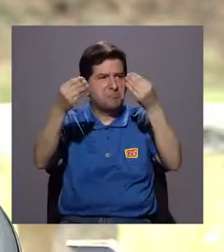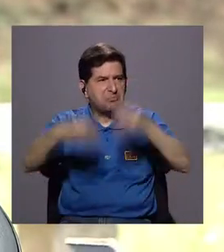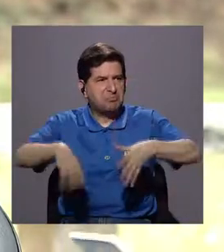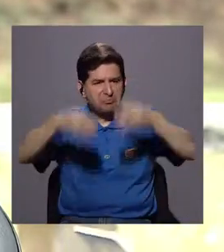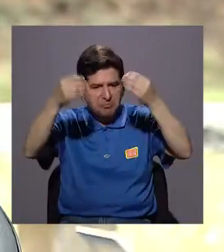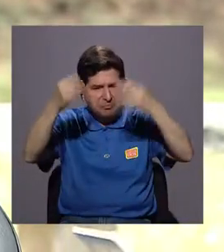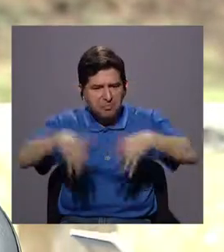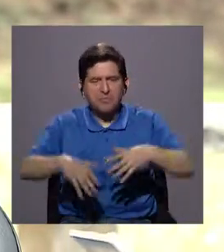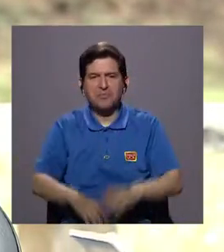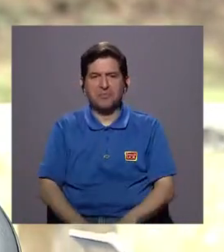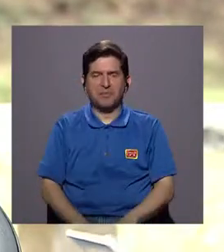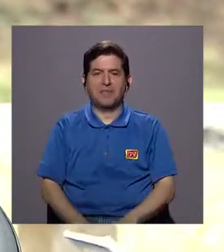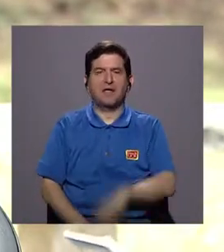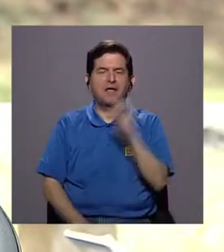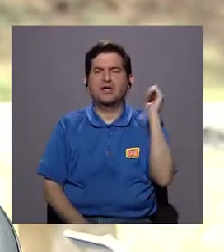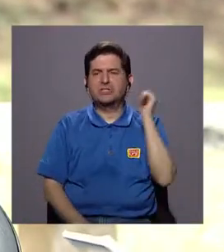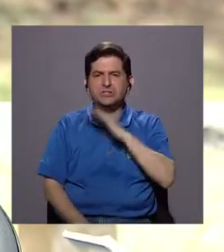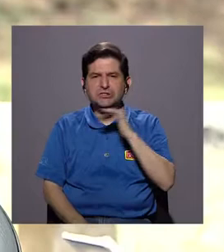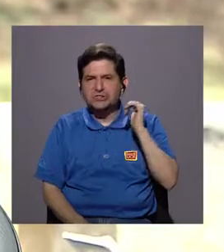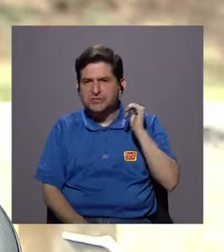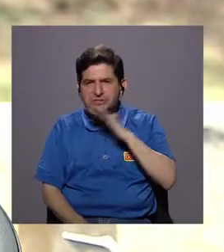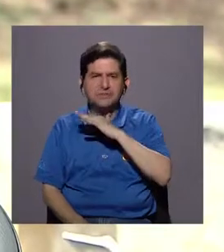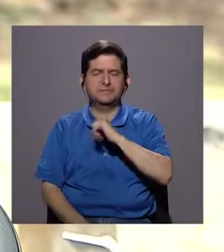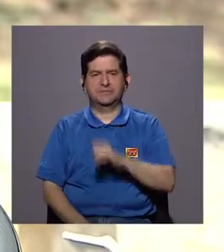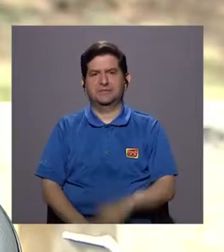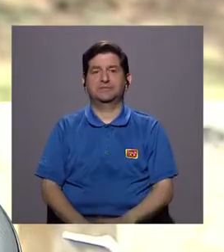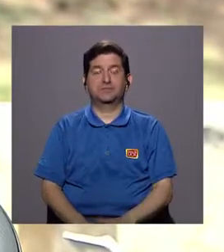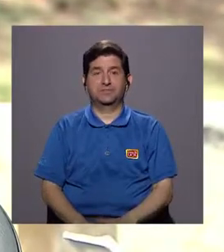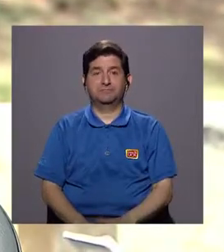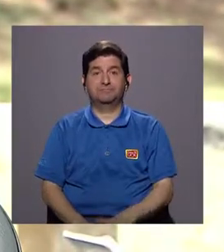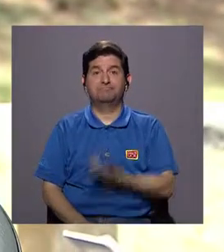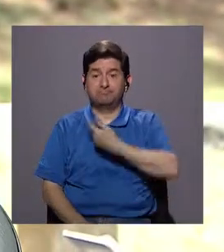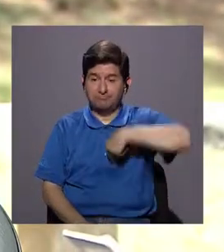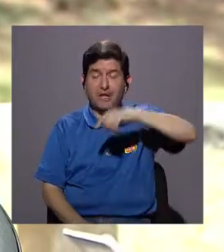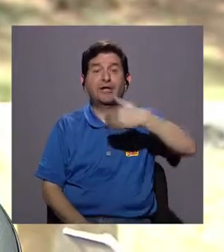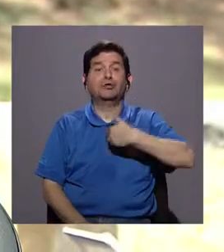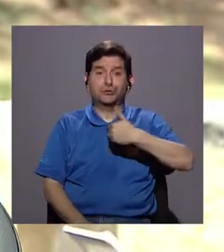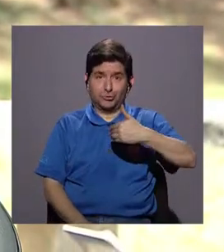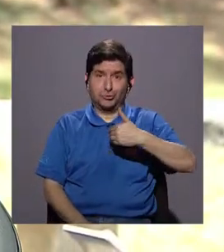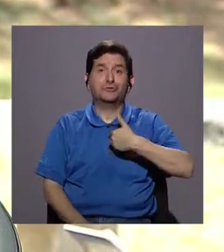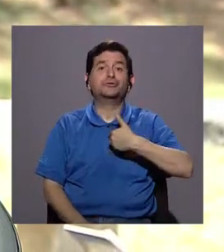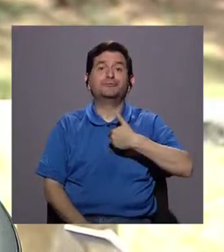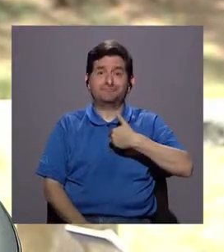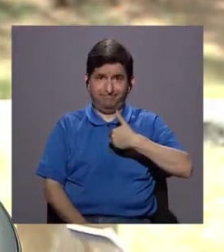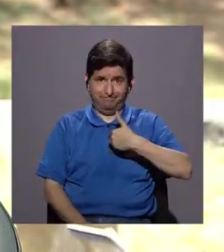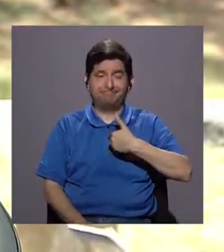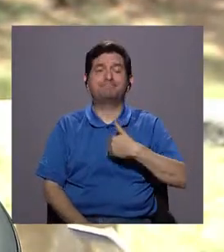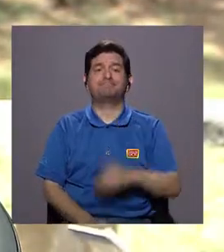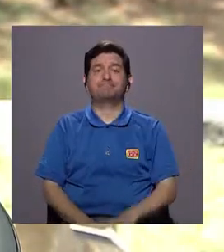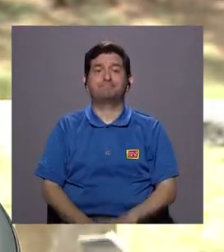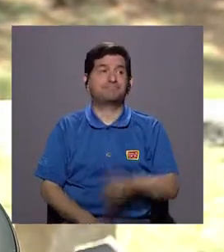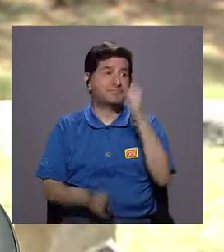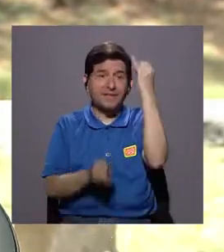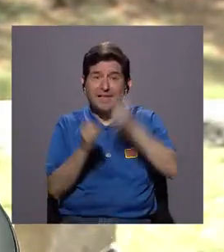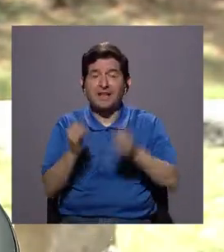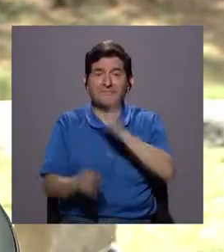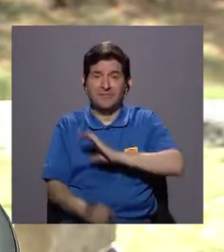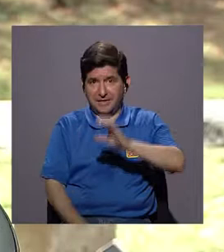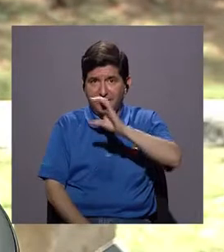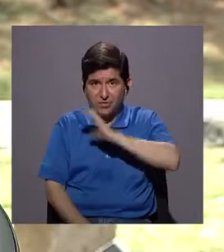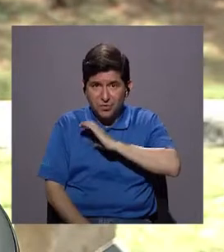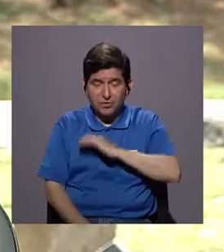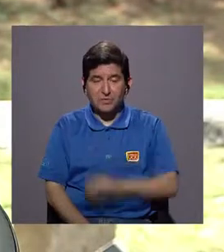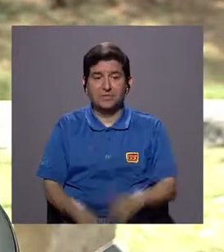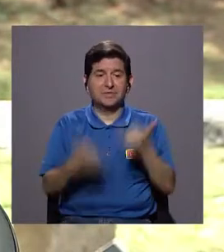desperdicio, despidifarro y contaminación que nosotros tenemos. Porque, al fin y cabo, el